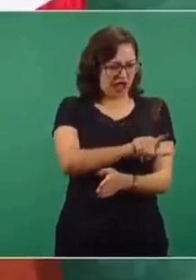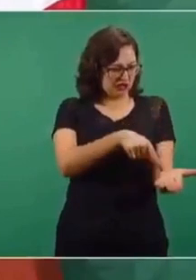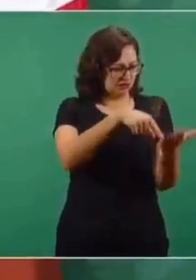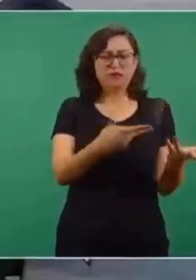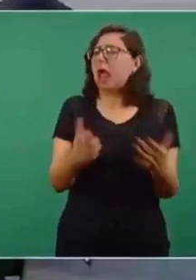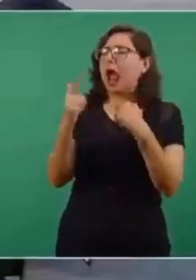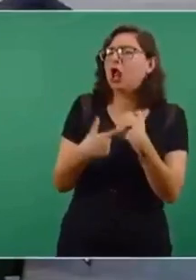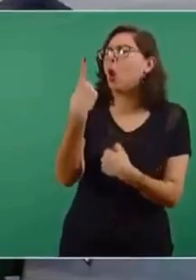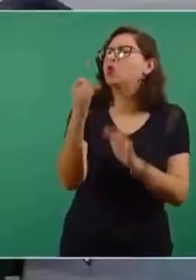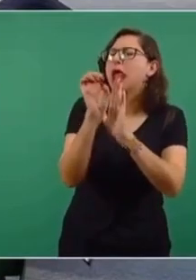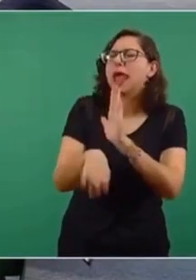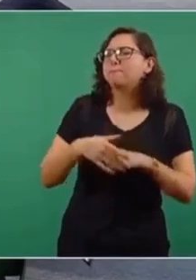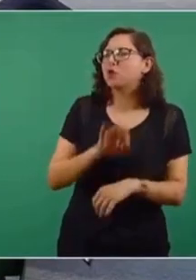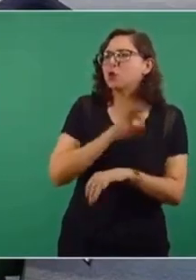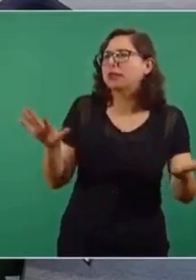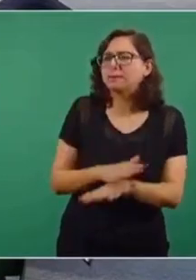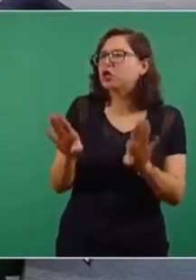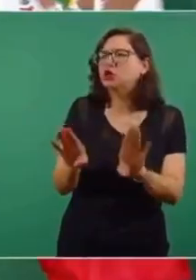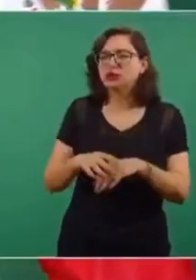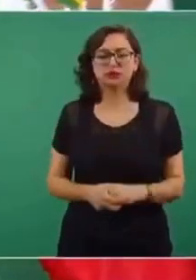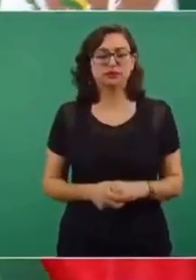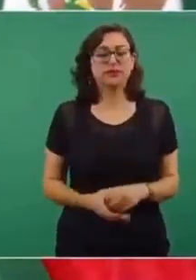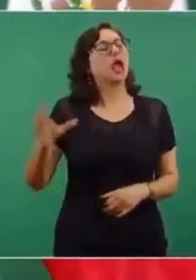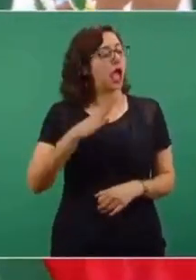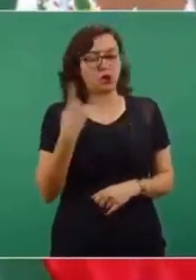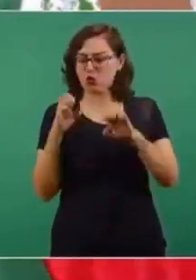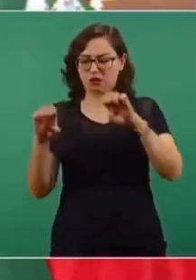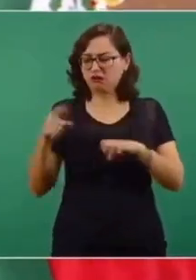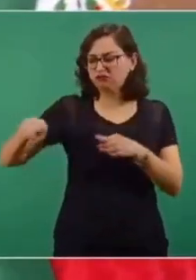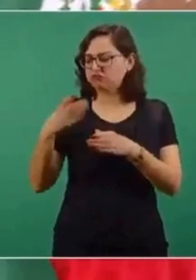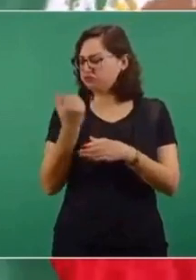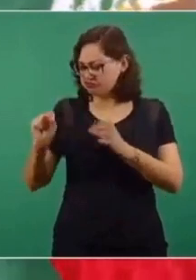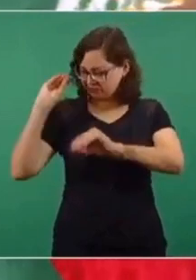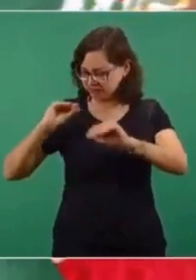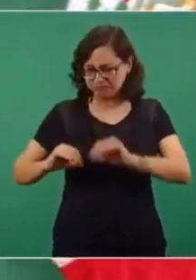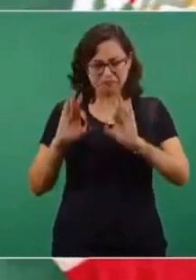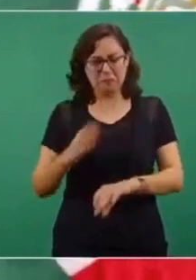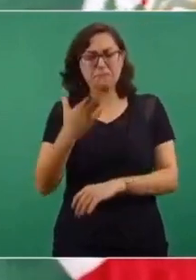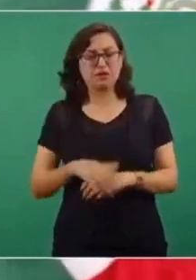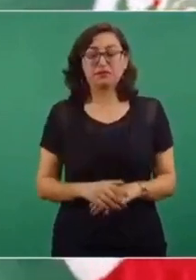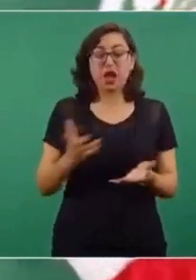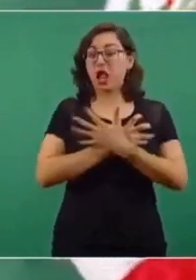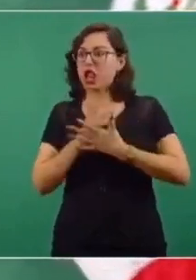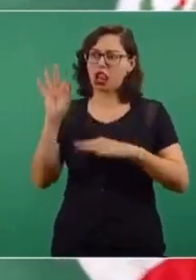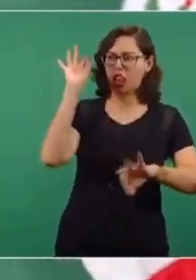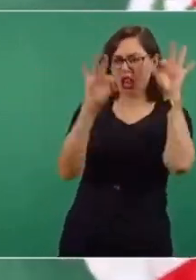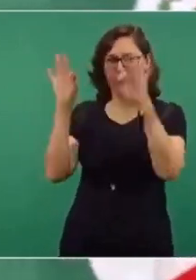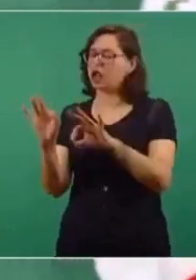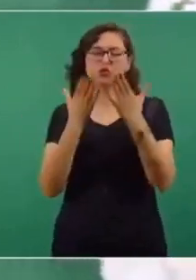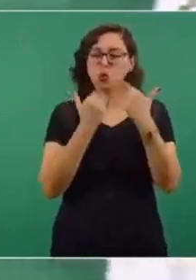¿Algún ejemplo que nos pueda dar, presidente, de algo que ya está definido, que se va a modificar? hay un equipo muy bueno que está trabajando en eso, y no hay nada de extremismos,